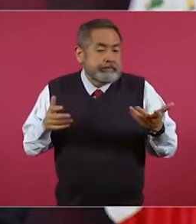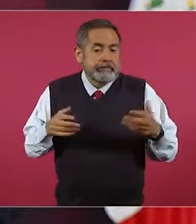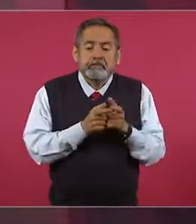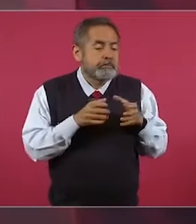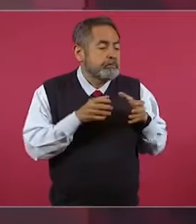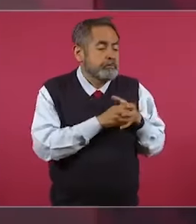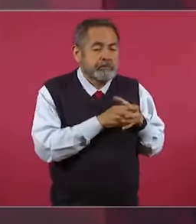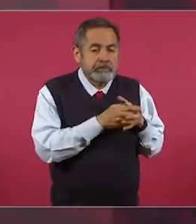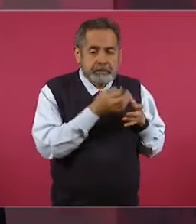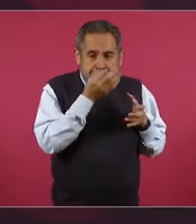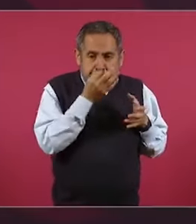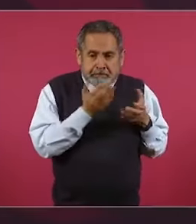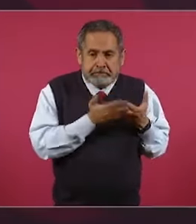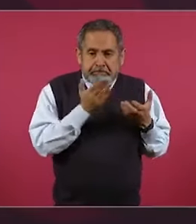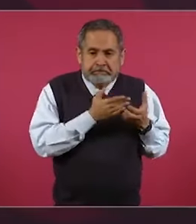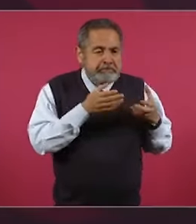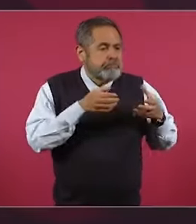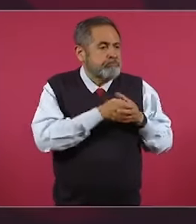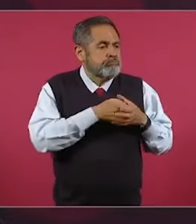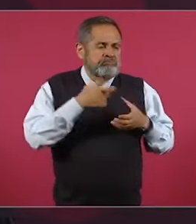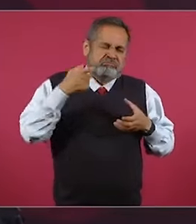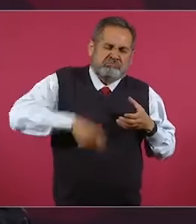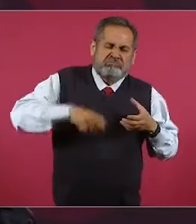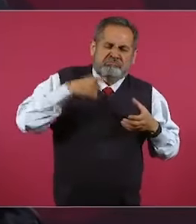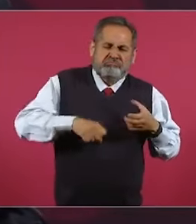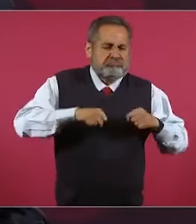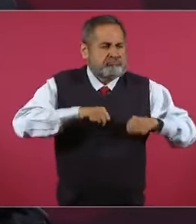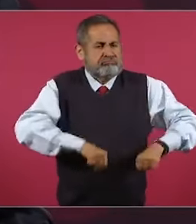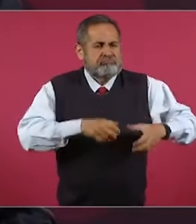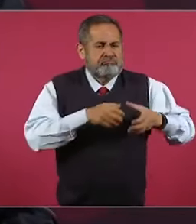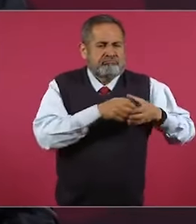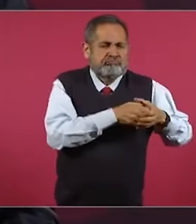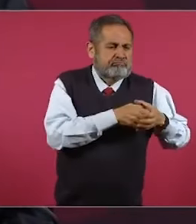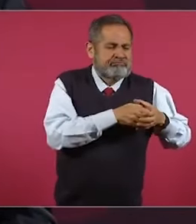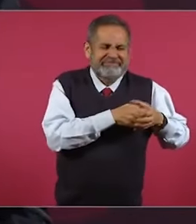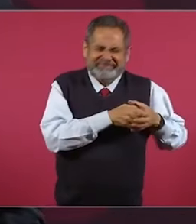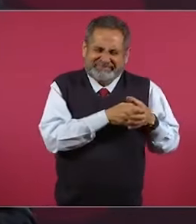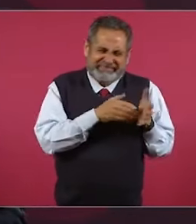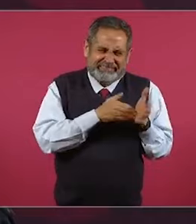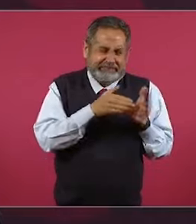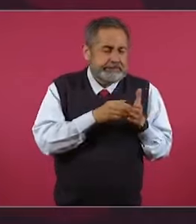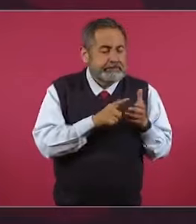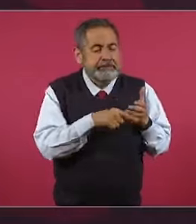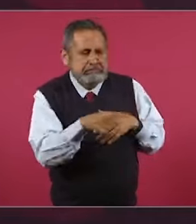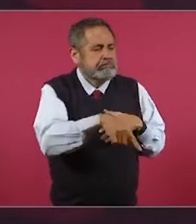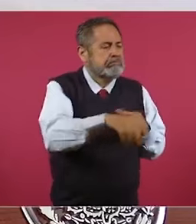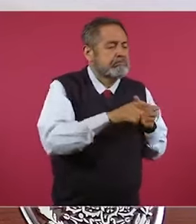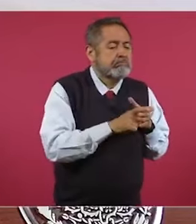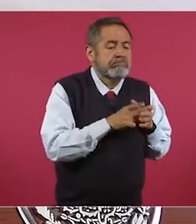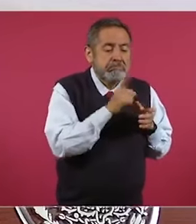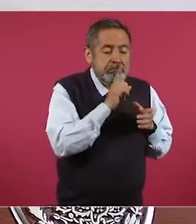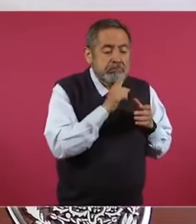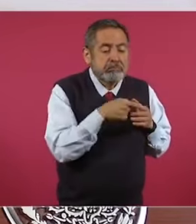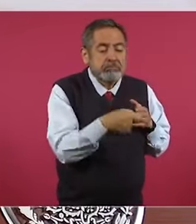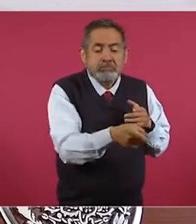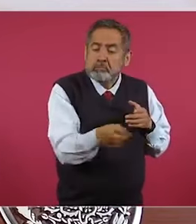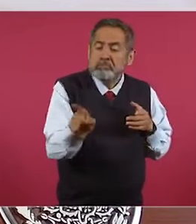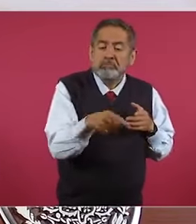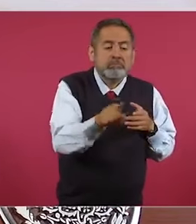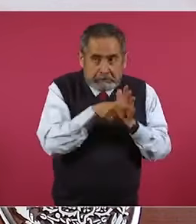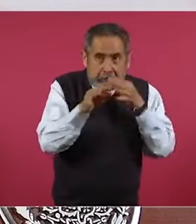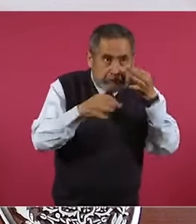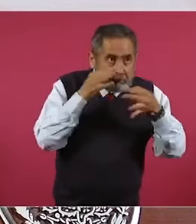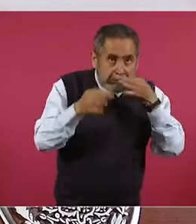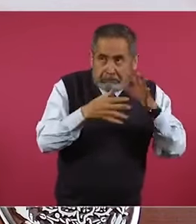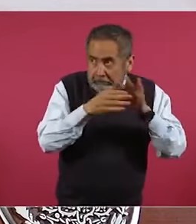de potentados con sus achichincles de los medios,